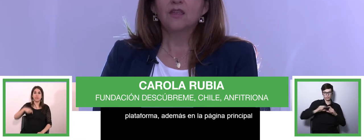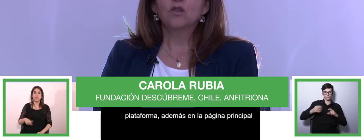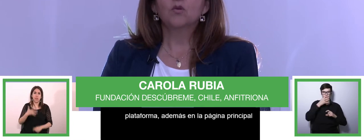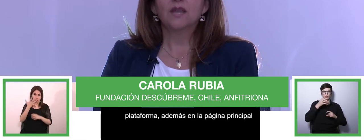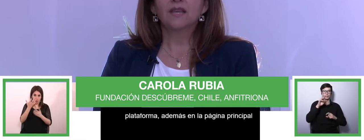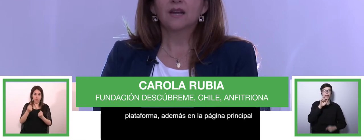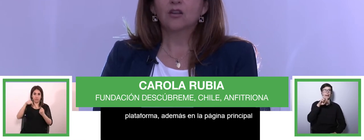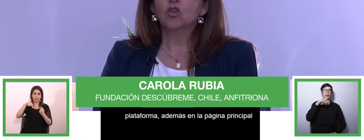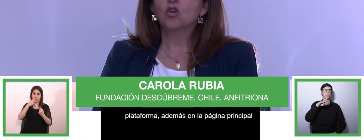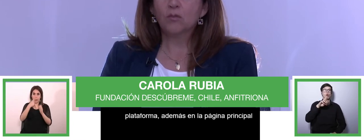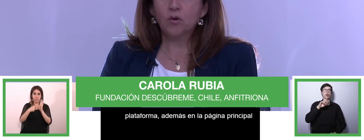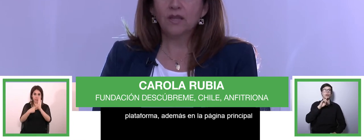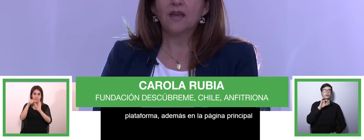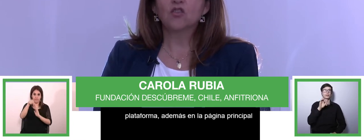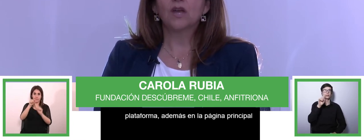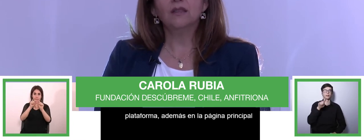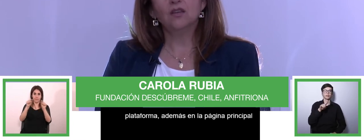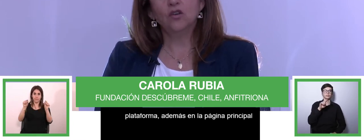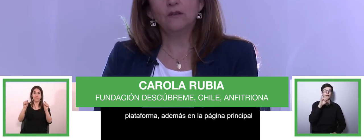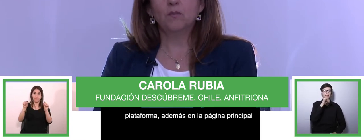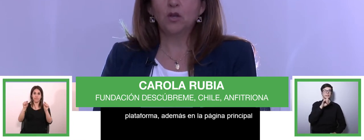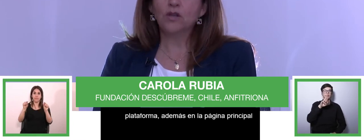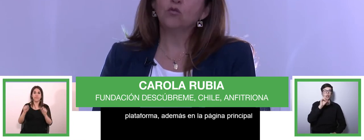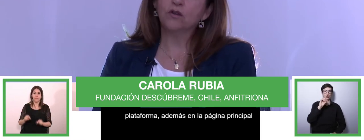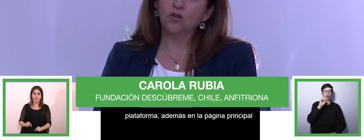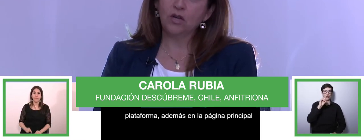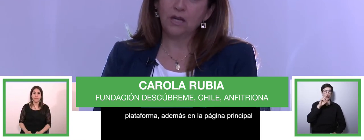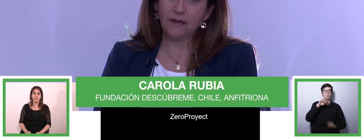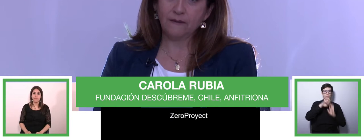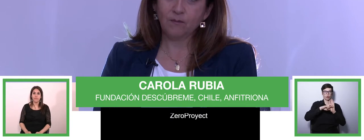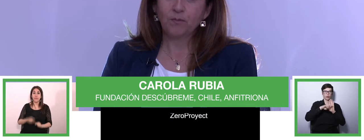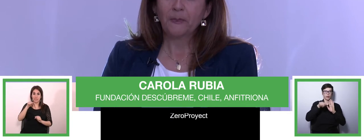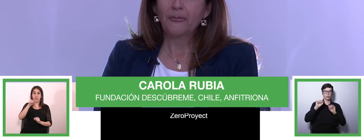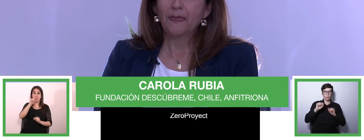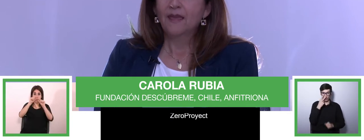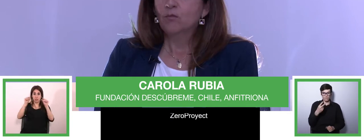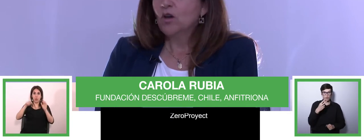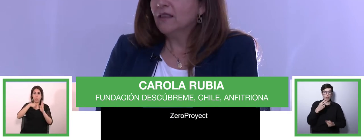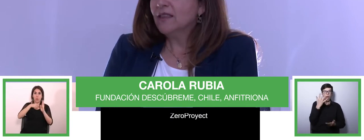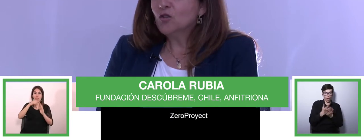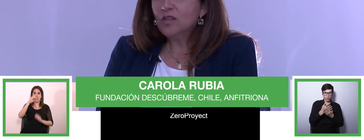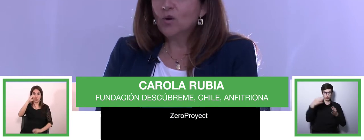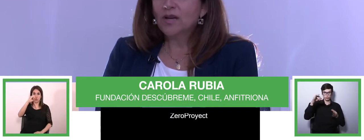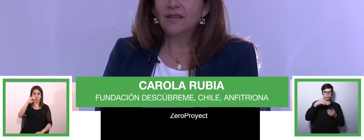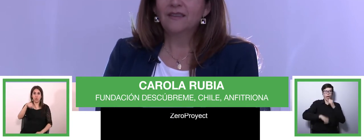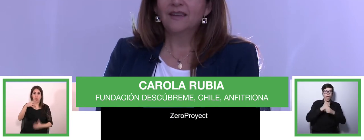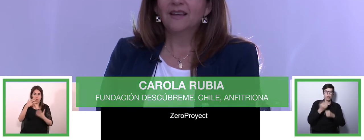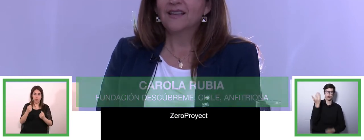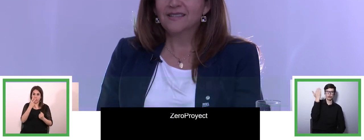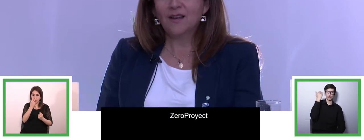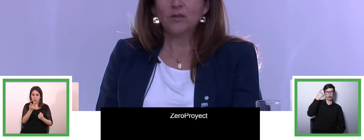desde donde podrán descargar los reportes de años anteriores, pero en su versión inglés. Bueno, antes de continuar,